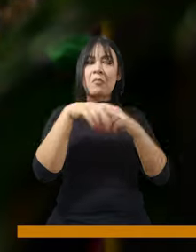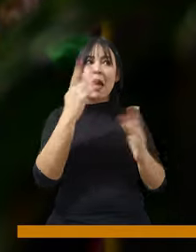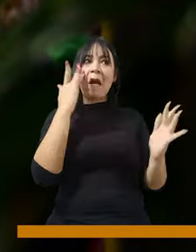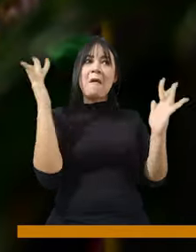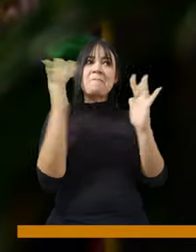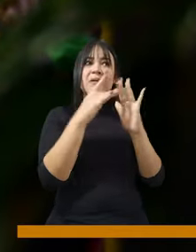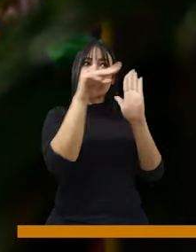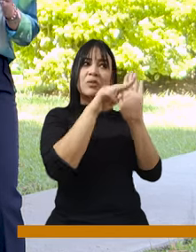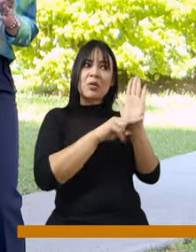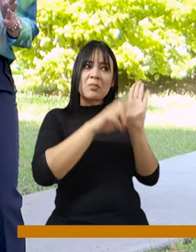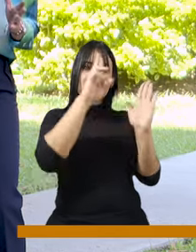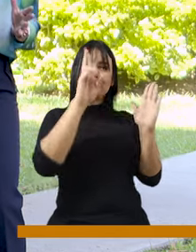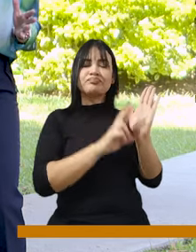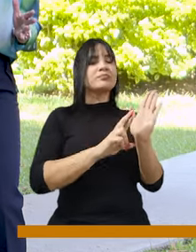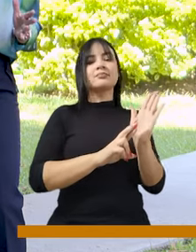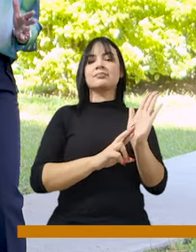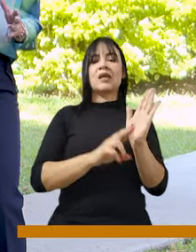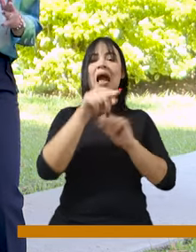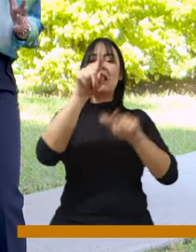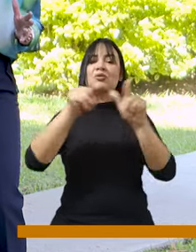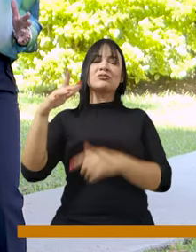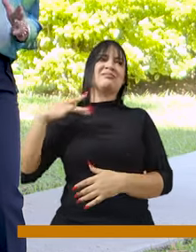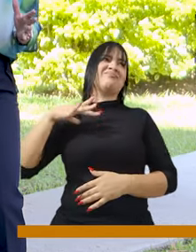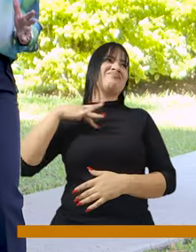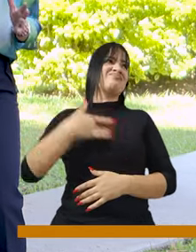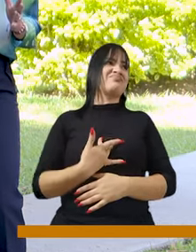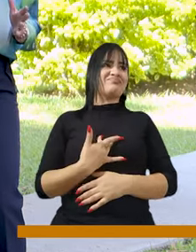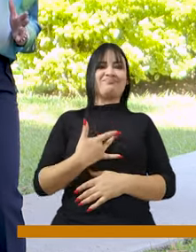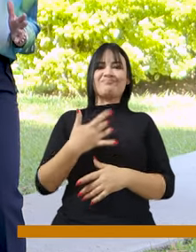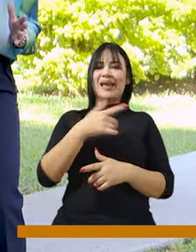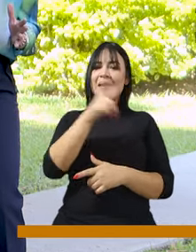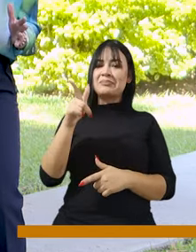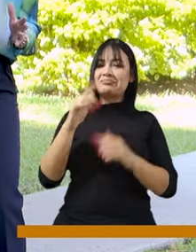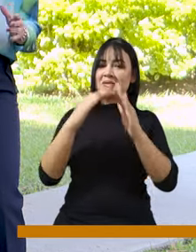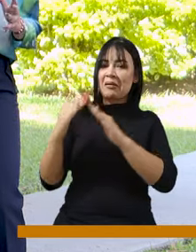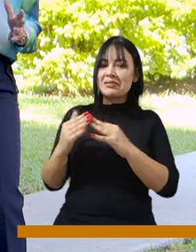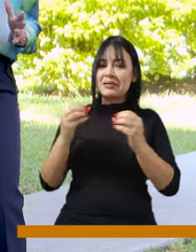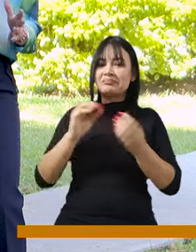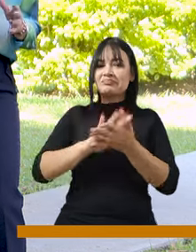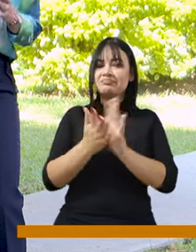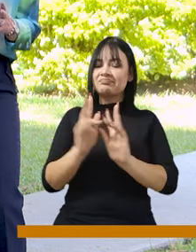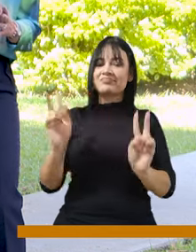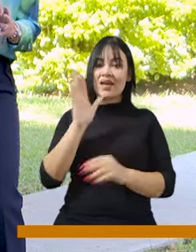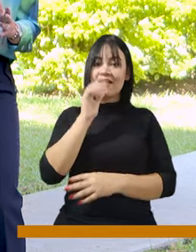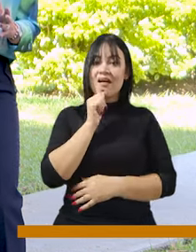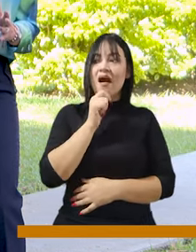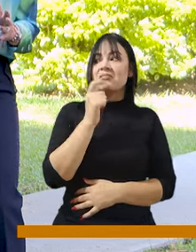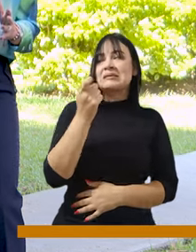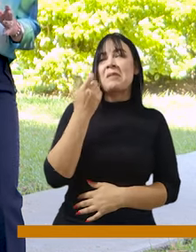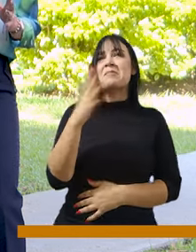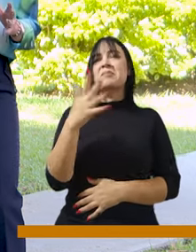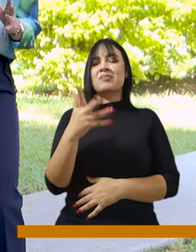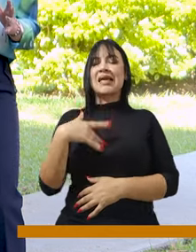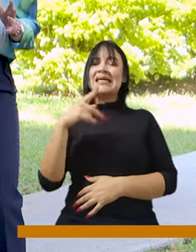están cumpliendo con la norma. Y esto genera una molestia y unos problemas que afectan la convivencia ciudadana, al punto que hasta el día